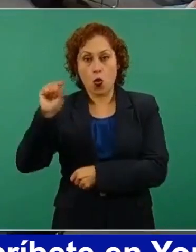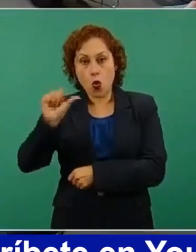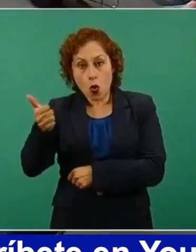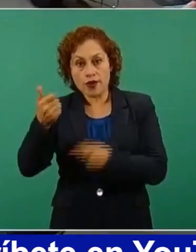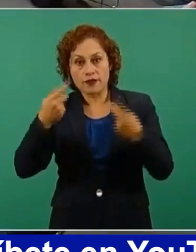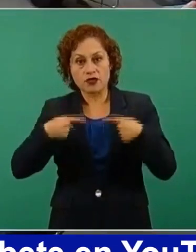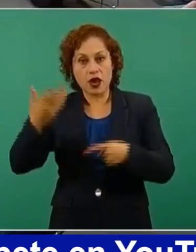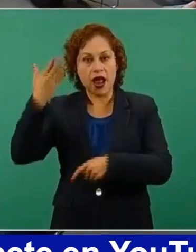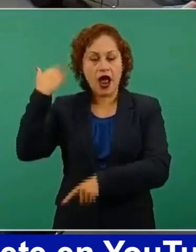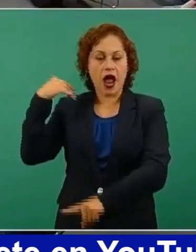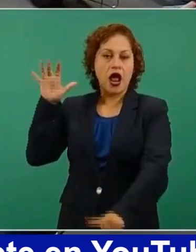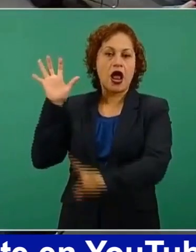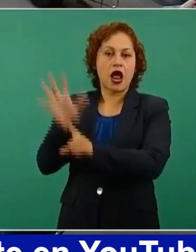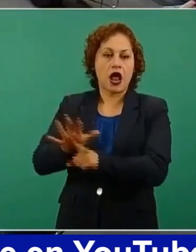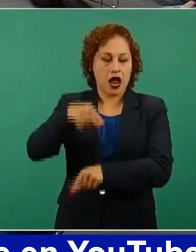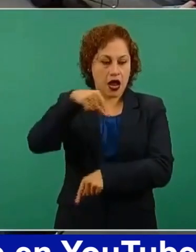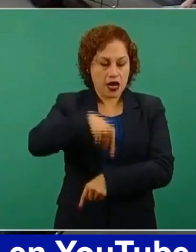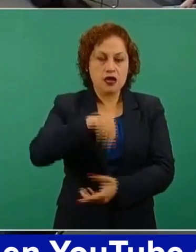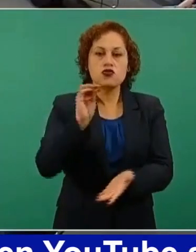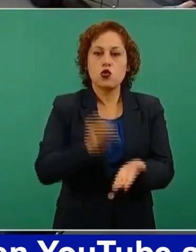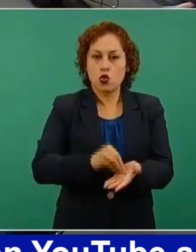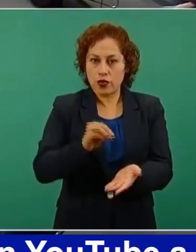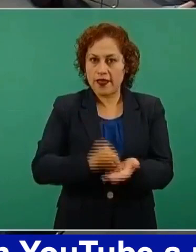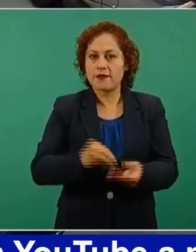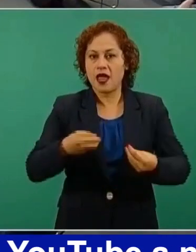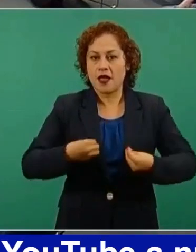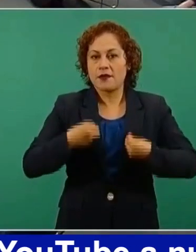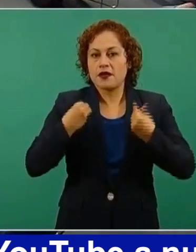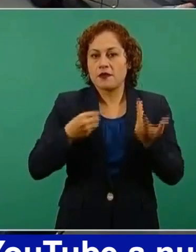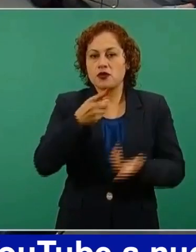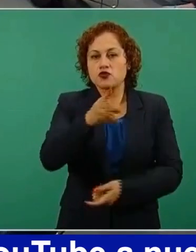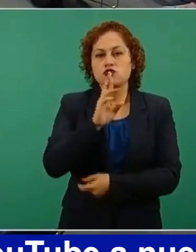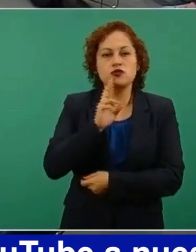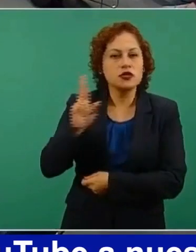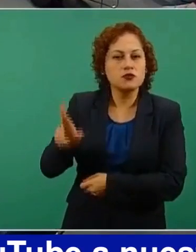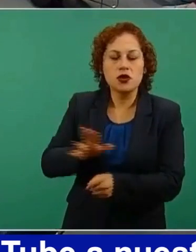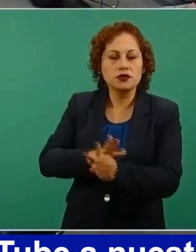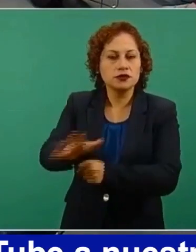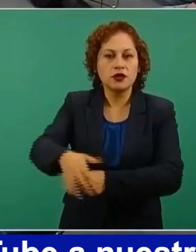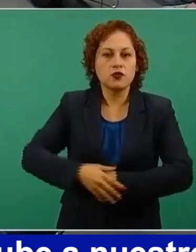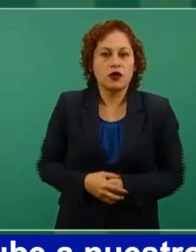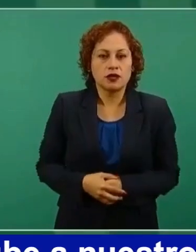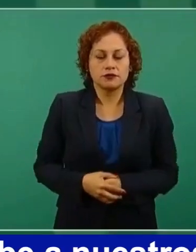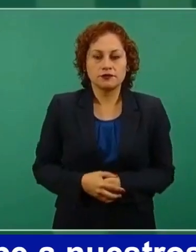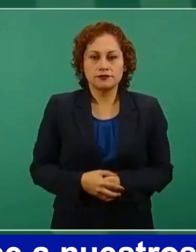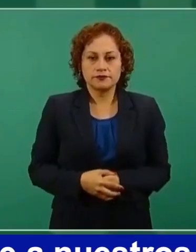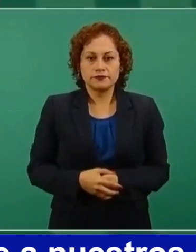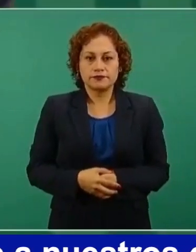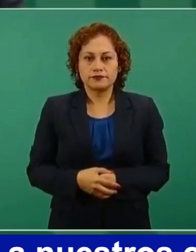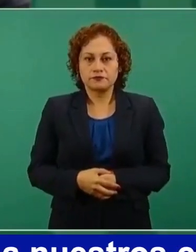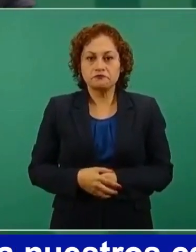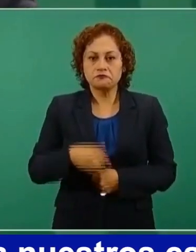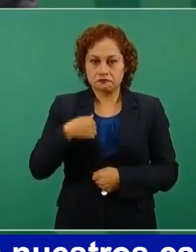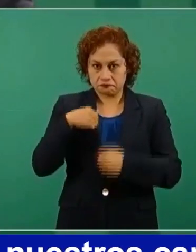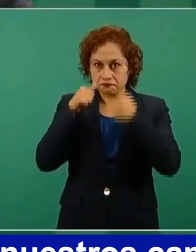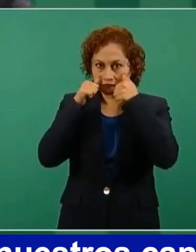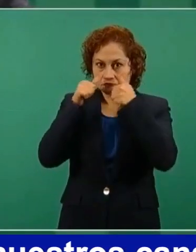aquí en México. ¿Qué les diría a esos mexicanos que están en Canadá, presidente? Voy a atender su petición,